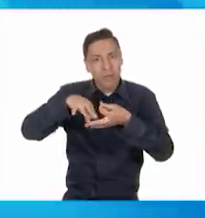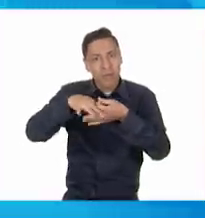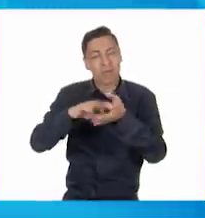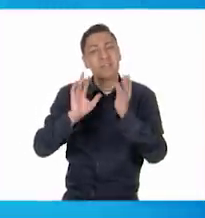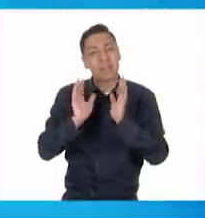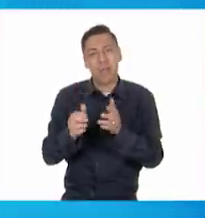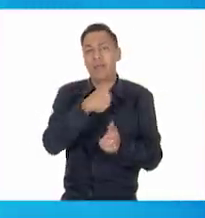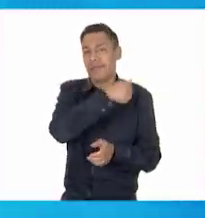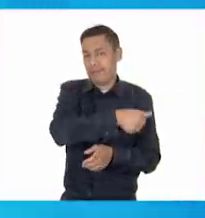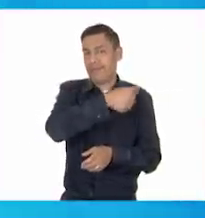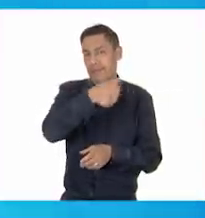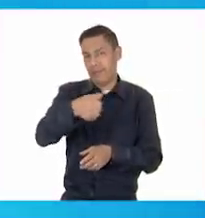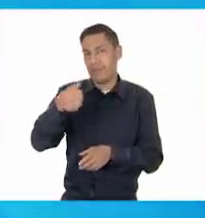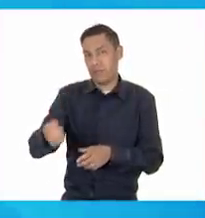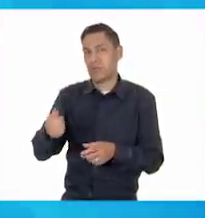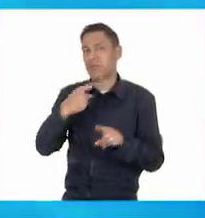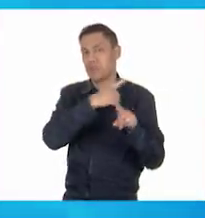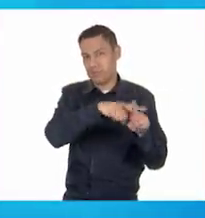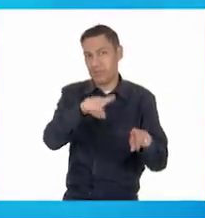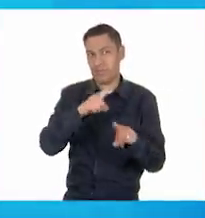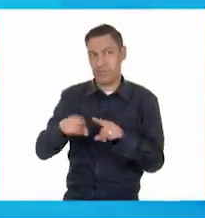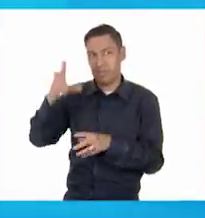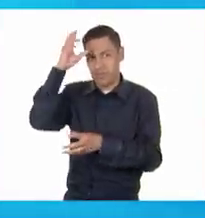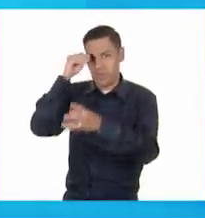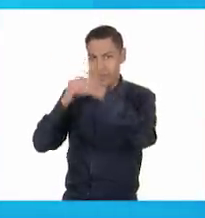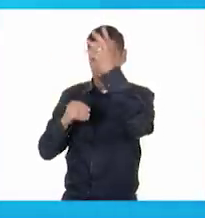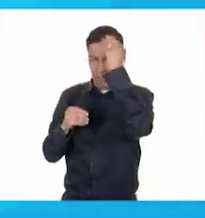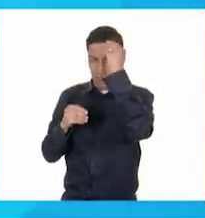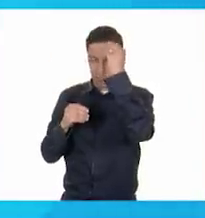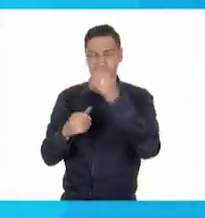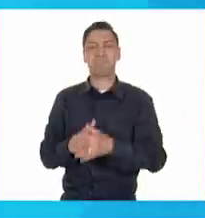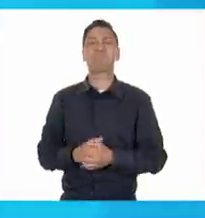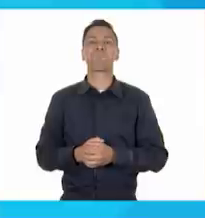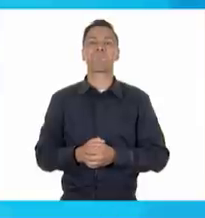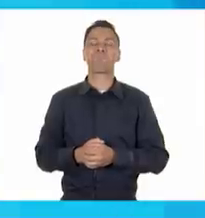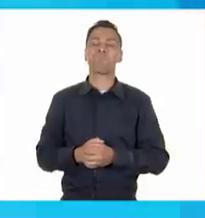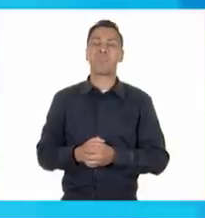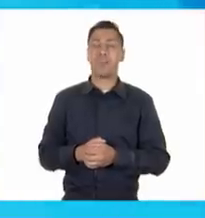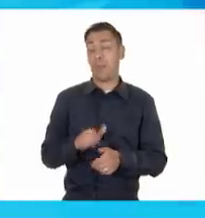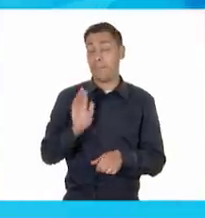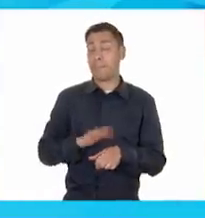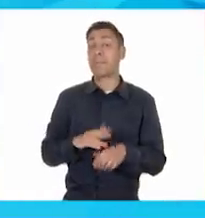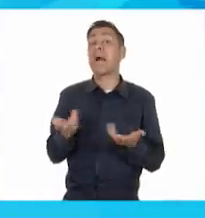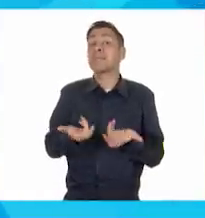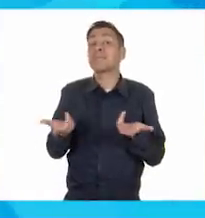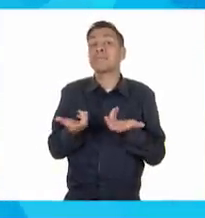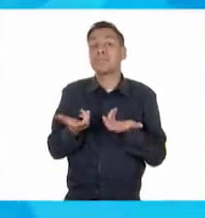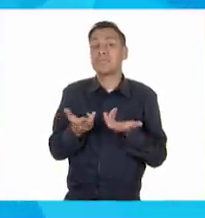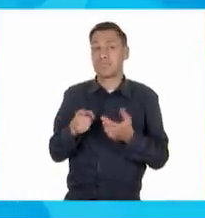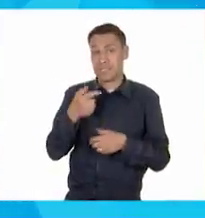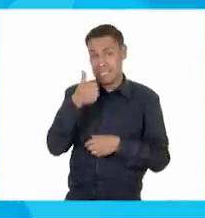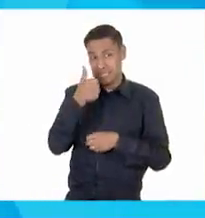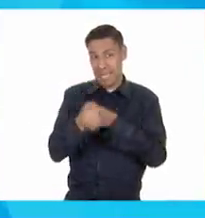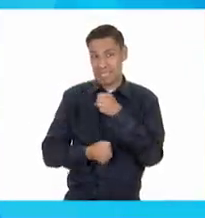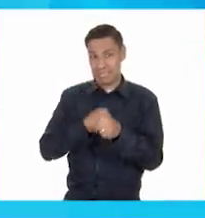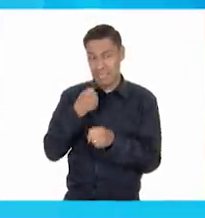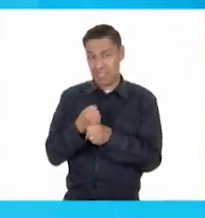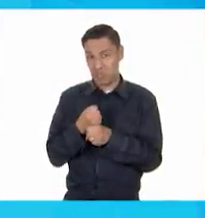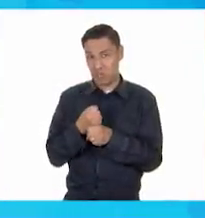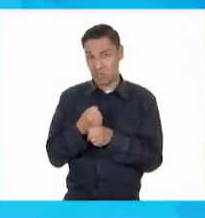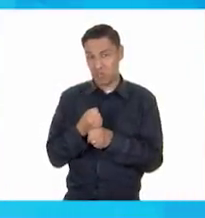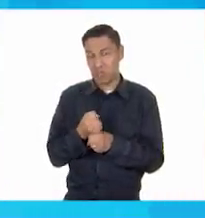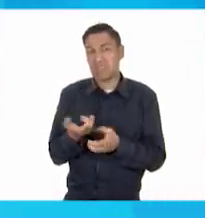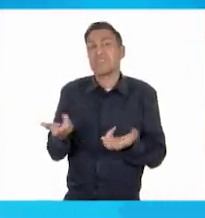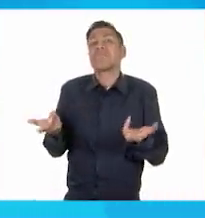cada persona. Muy bien. ¿Tienen también qué? ¿Qué se les ocurre? A ver, ¿qué hacen a esta edad?